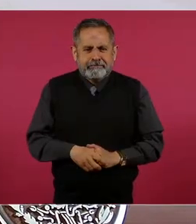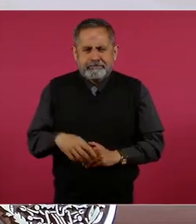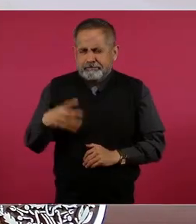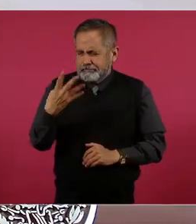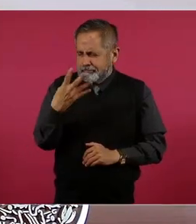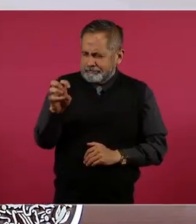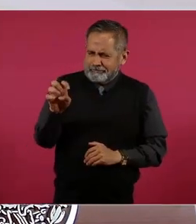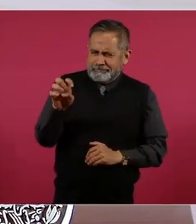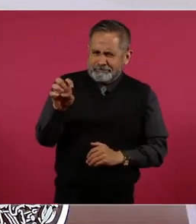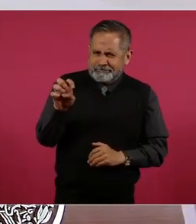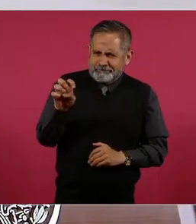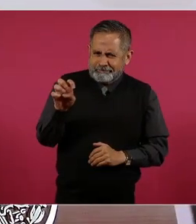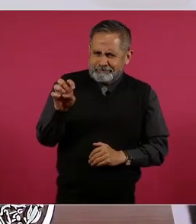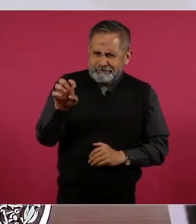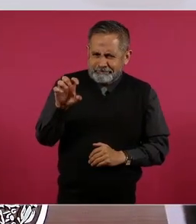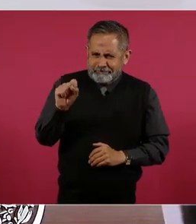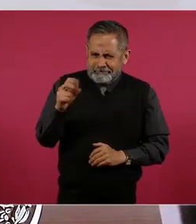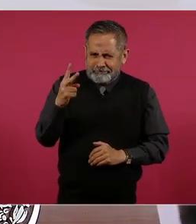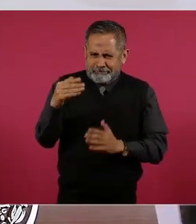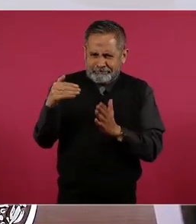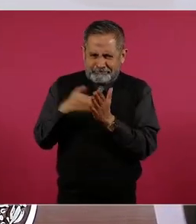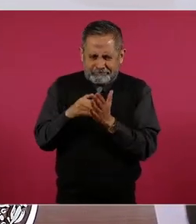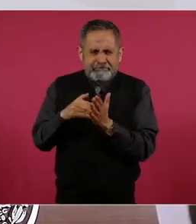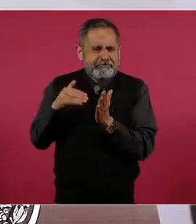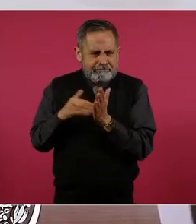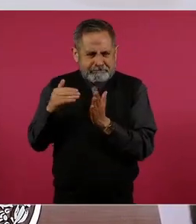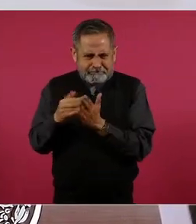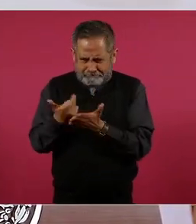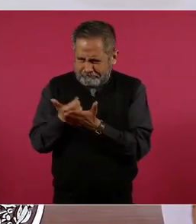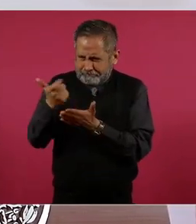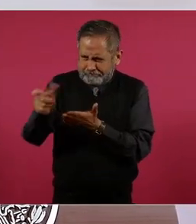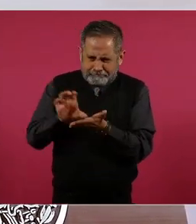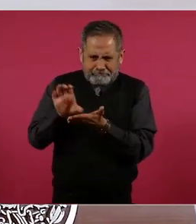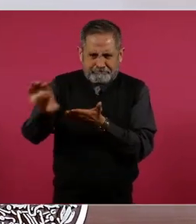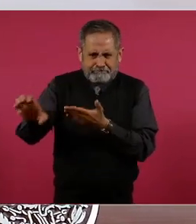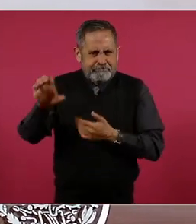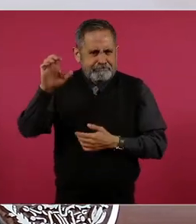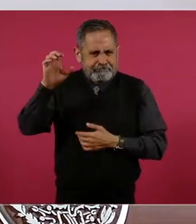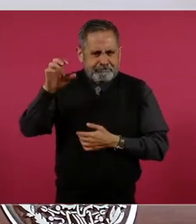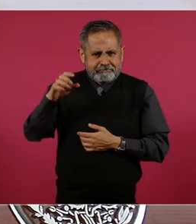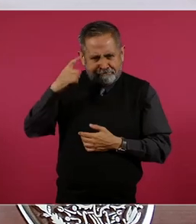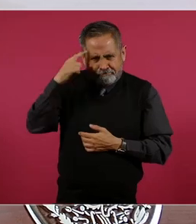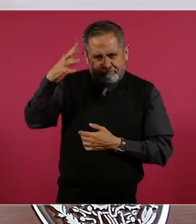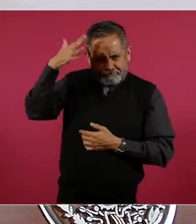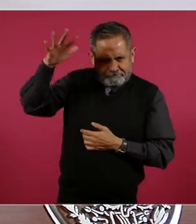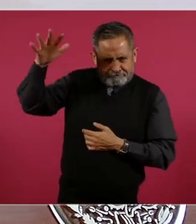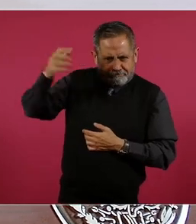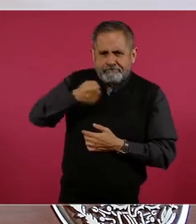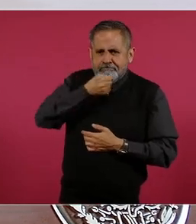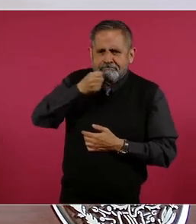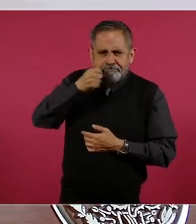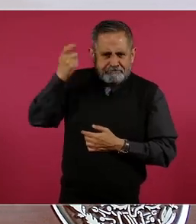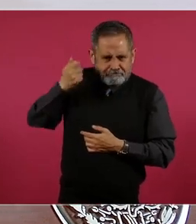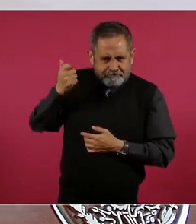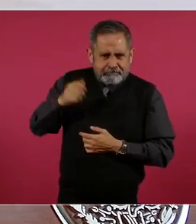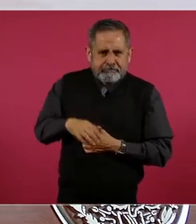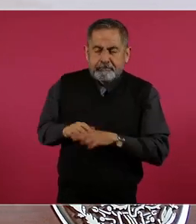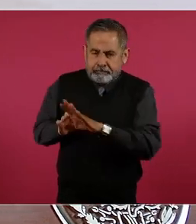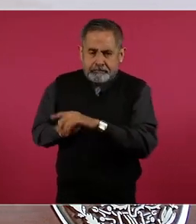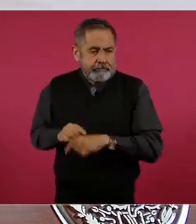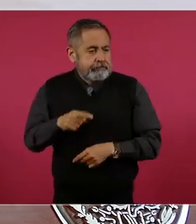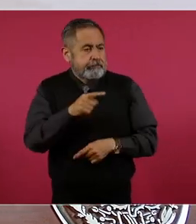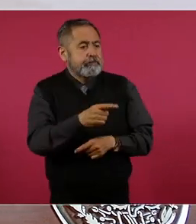cuatrocientos sesenta y dos mil. ¿Cuánto nos hemos ahorrado por no permitir el